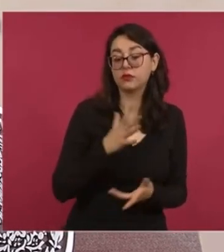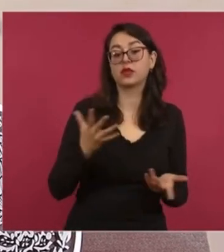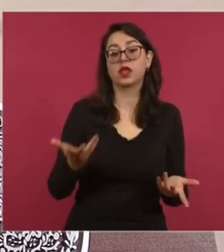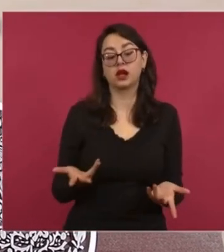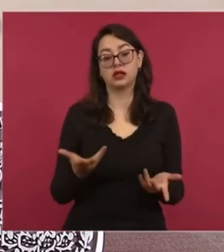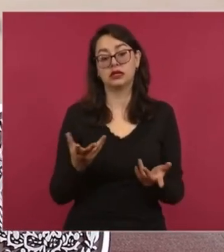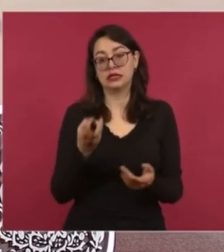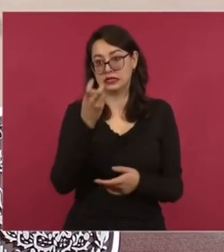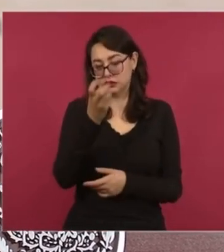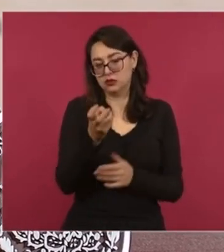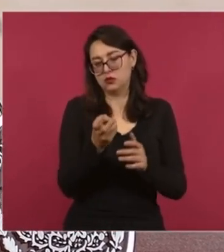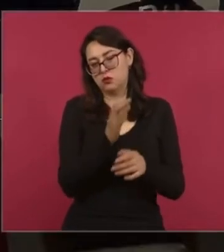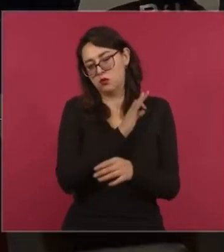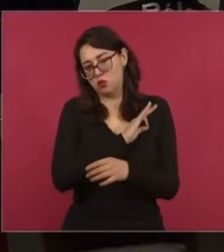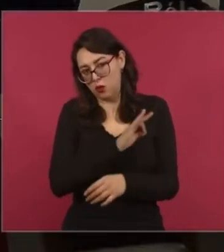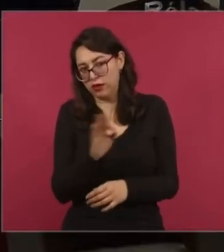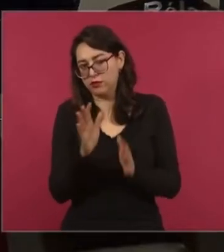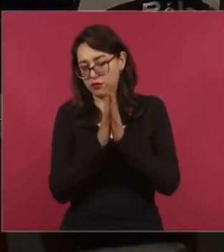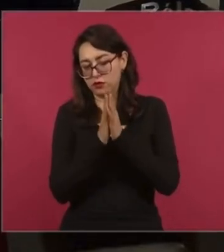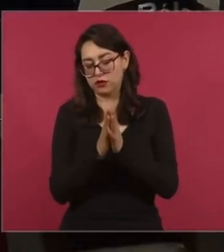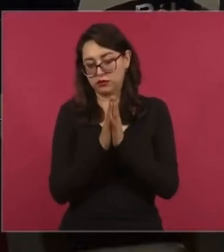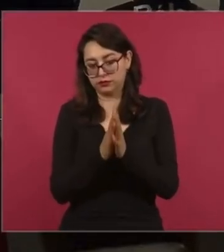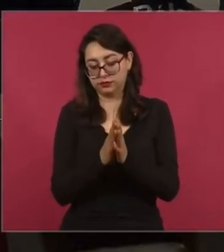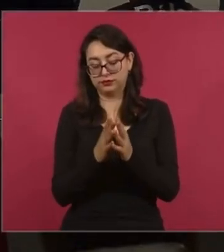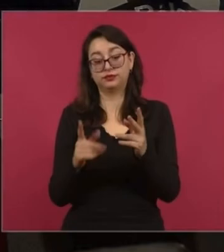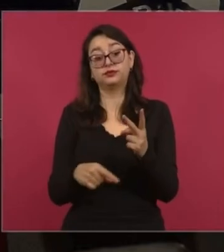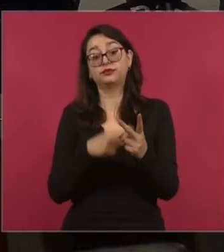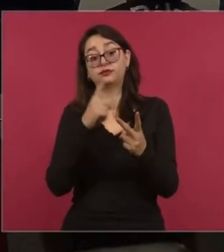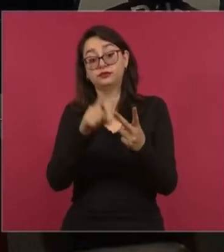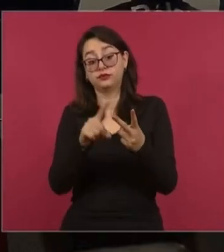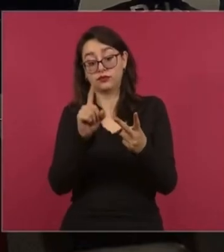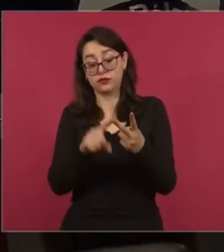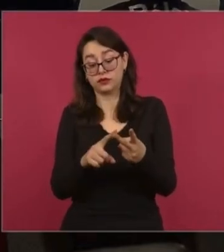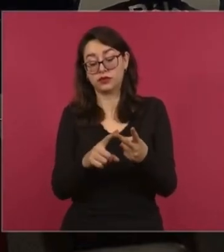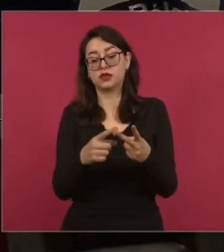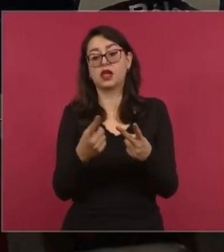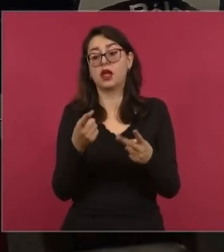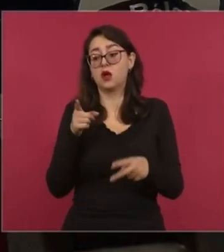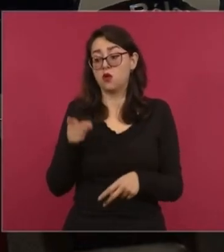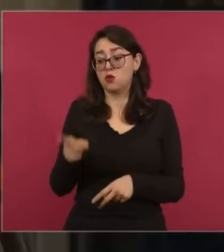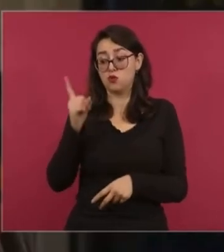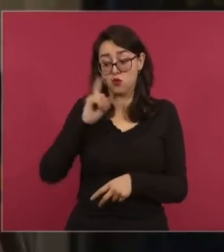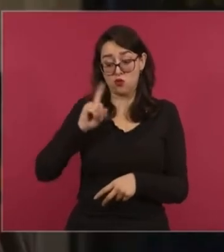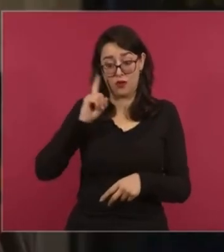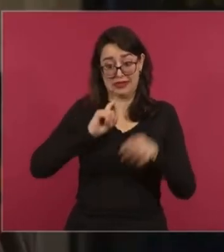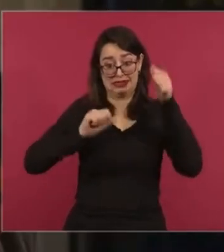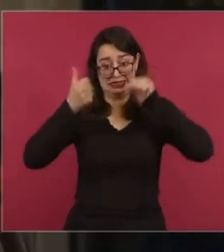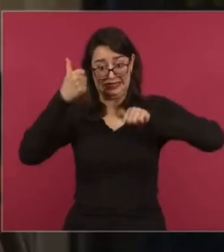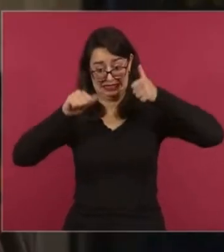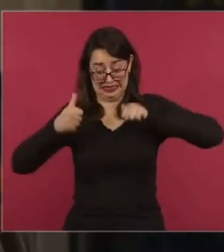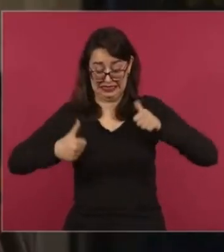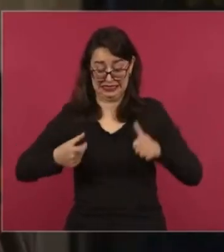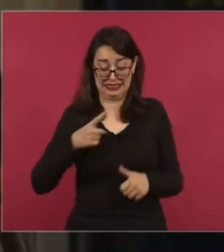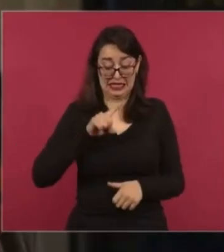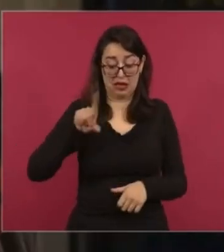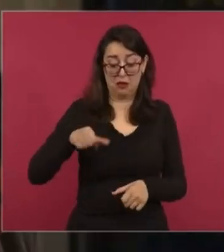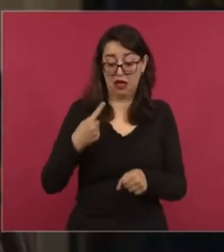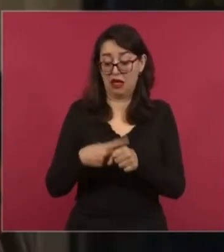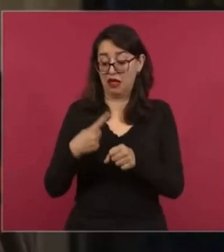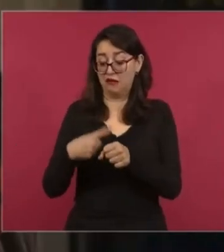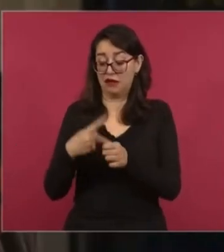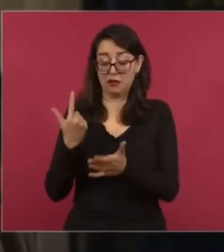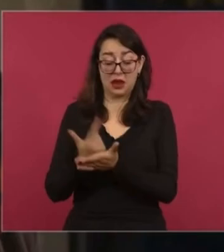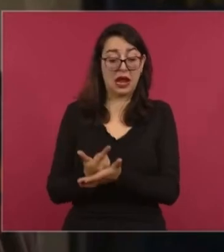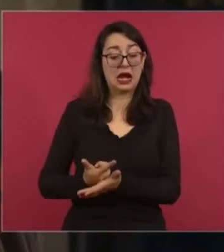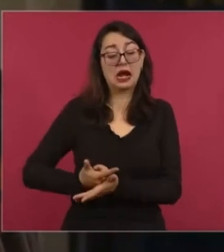quiero agradecer, porque en el asunto de esta chica que se puso muy enferma, yo le quiero agradecer al doctor